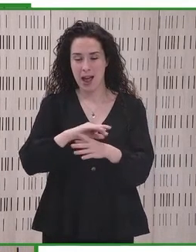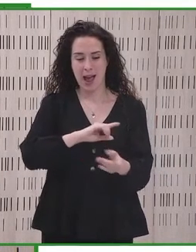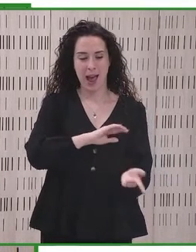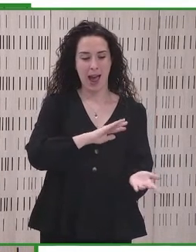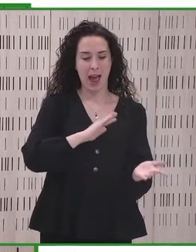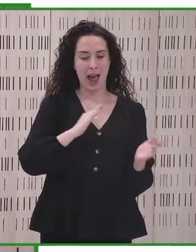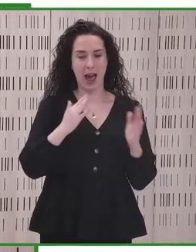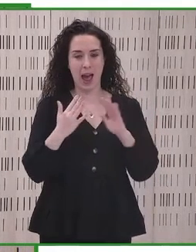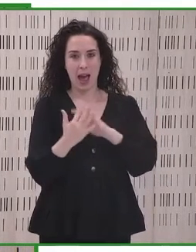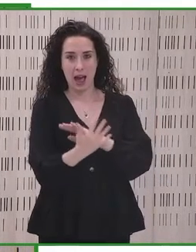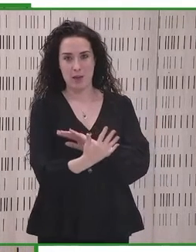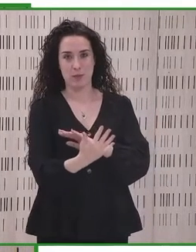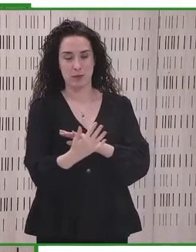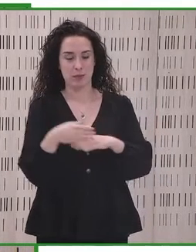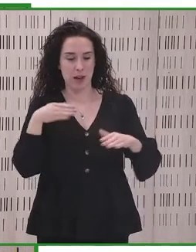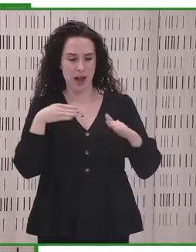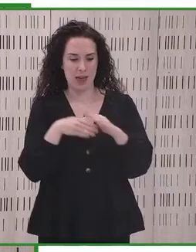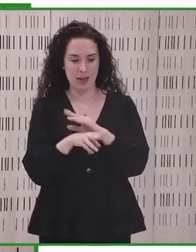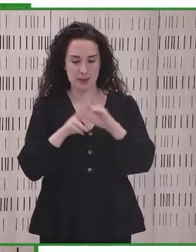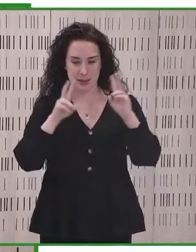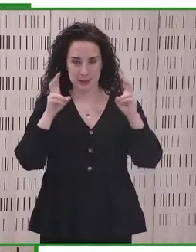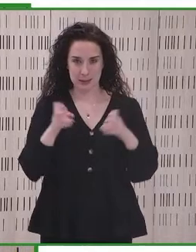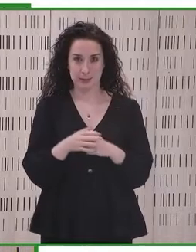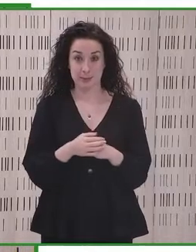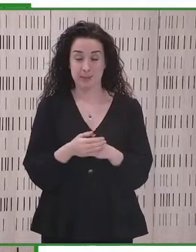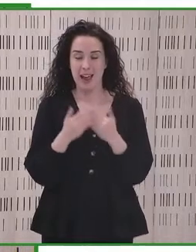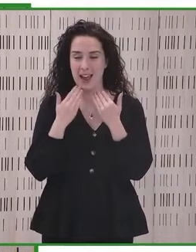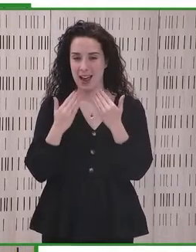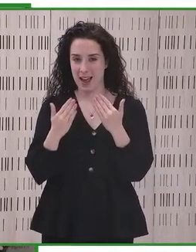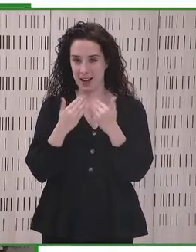consideración de la accesibilidad. Muchísimas gracias.